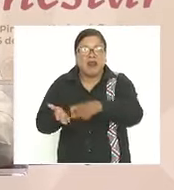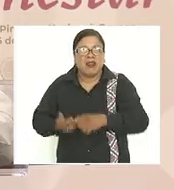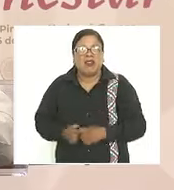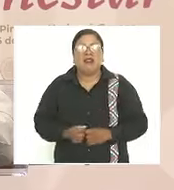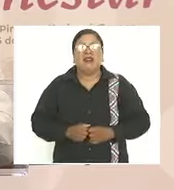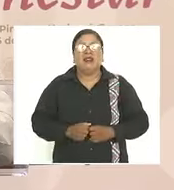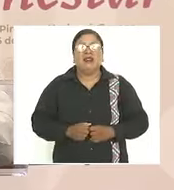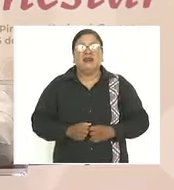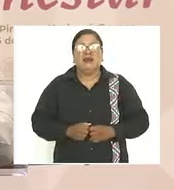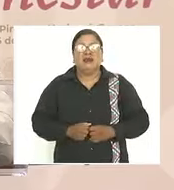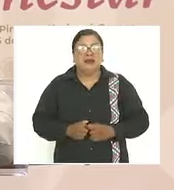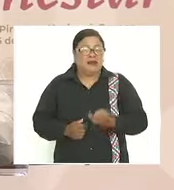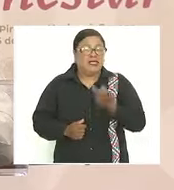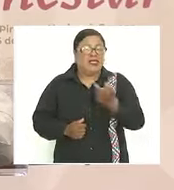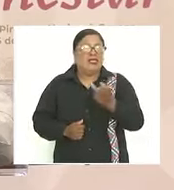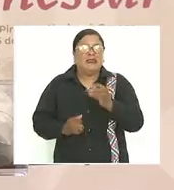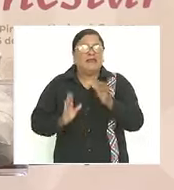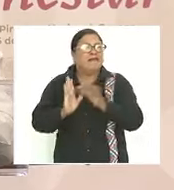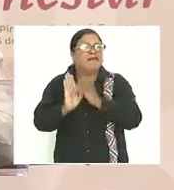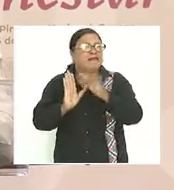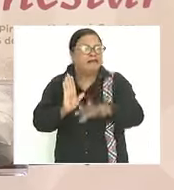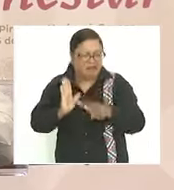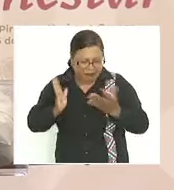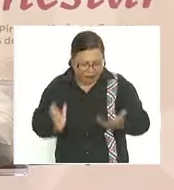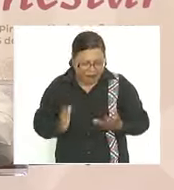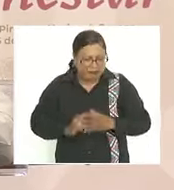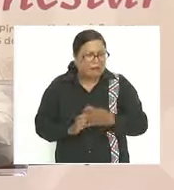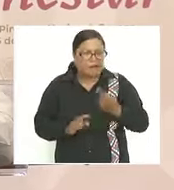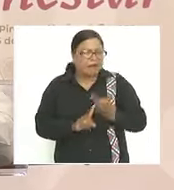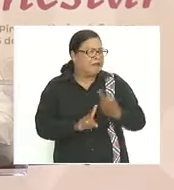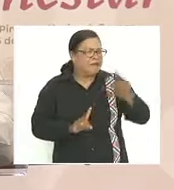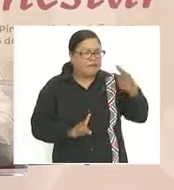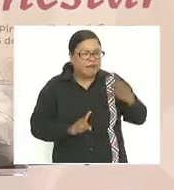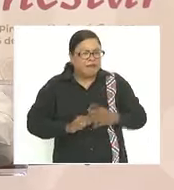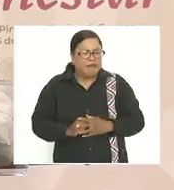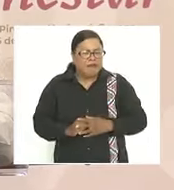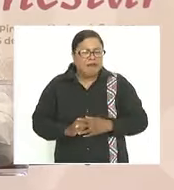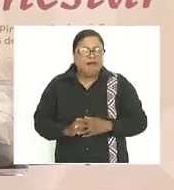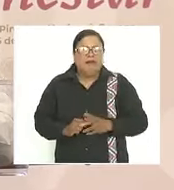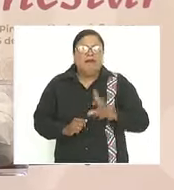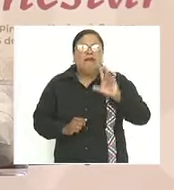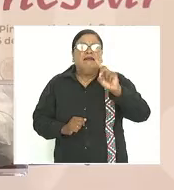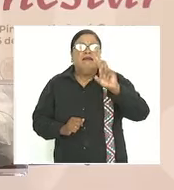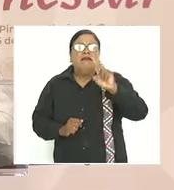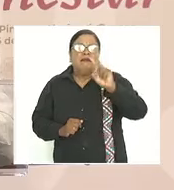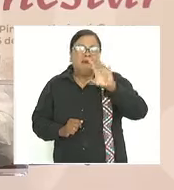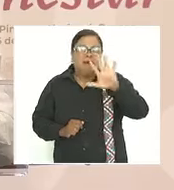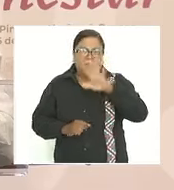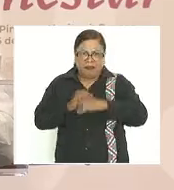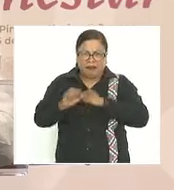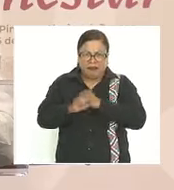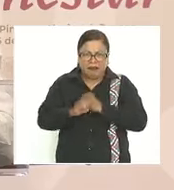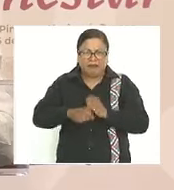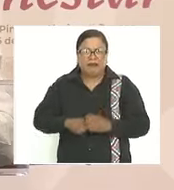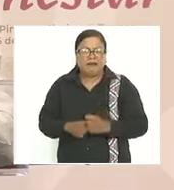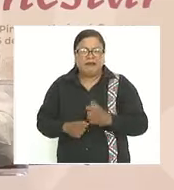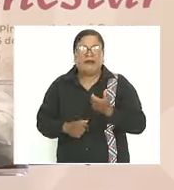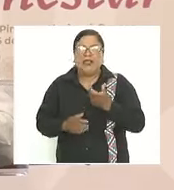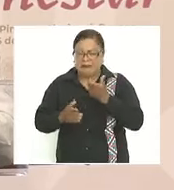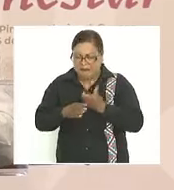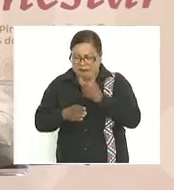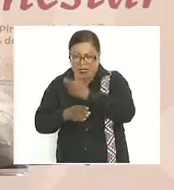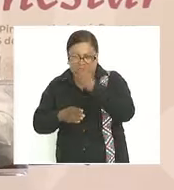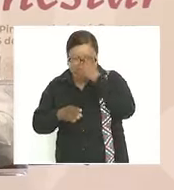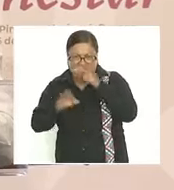salario nada más les voy a poner un ejemplo hace 30 35 años un salario mínimo